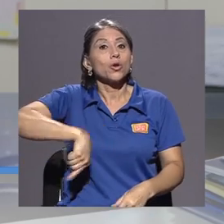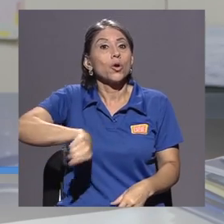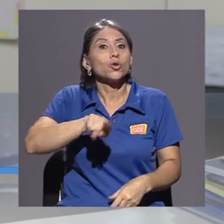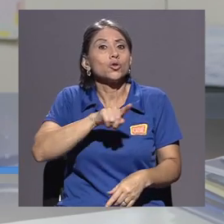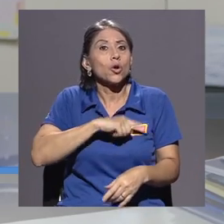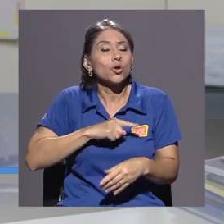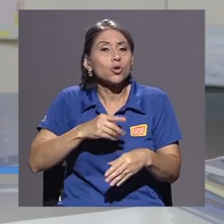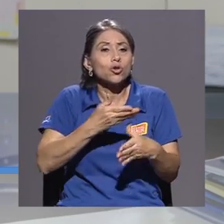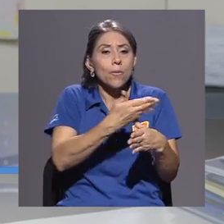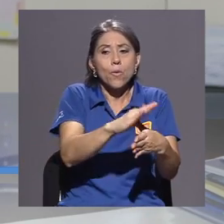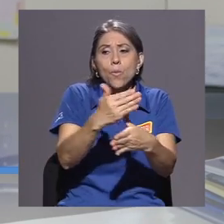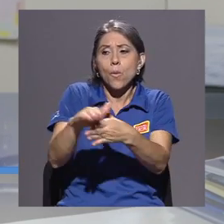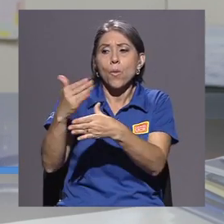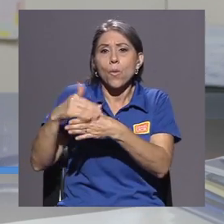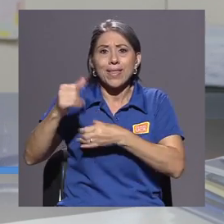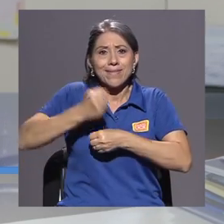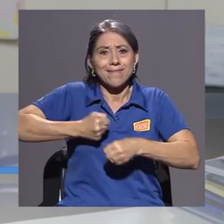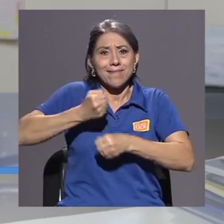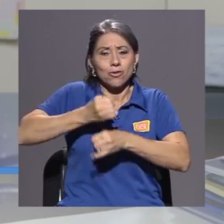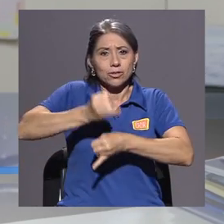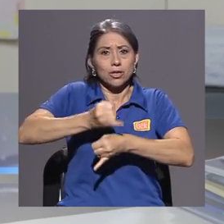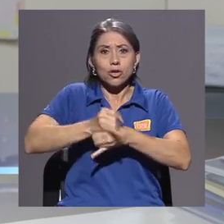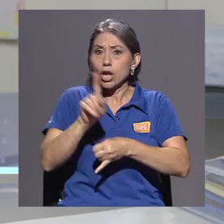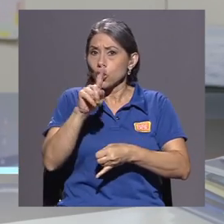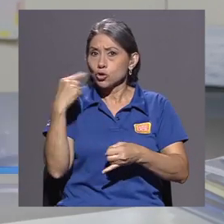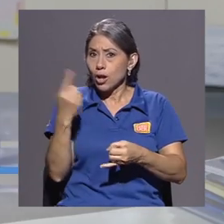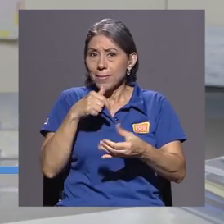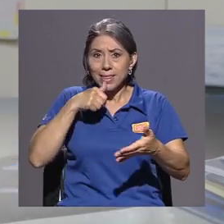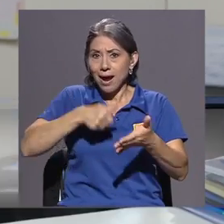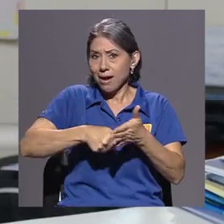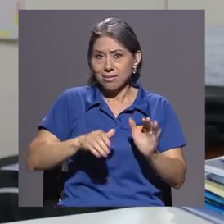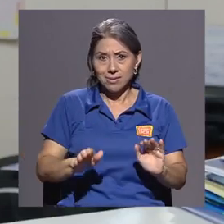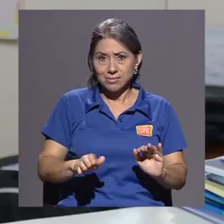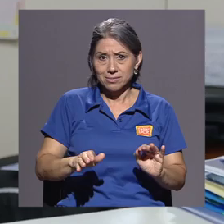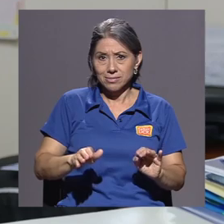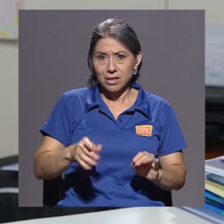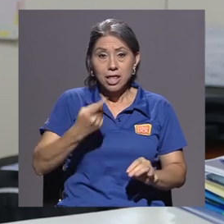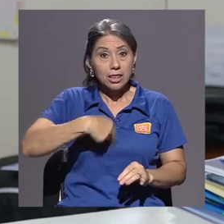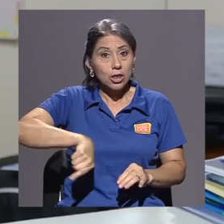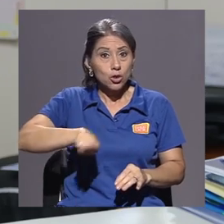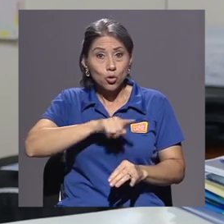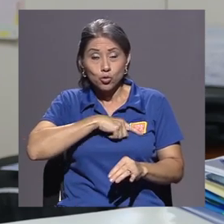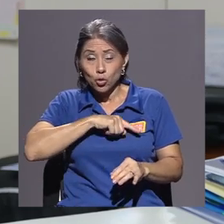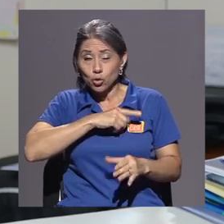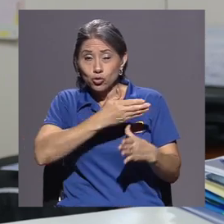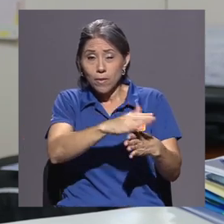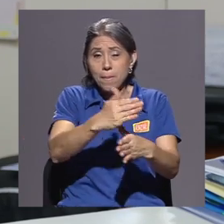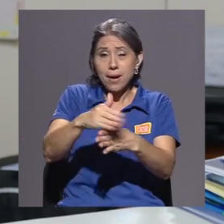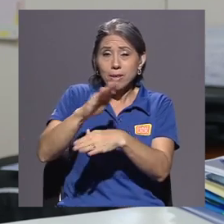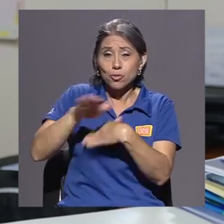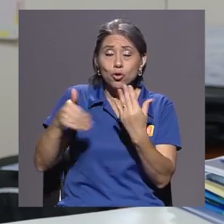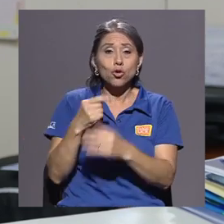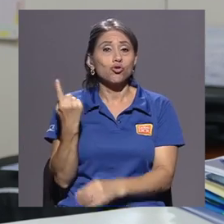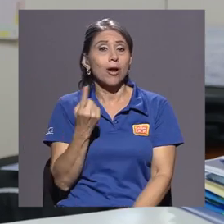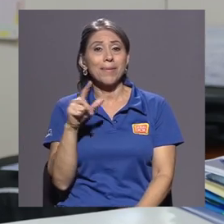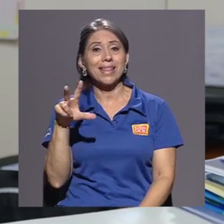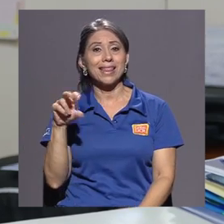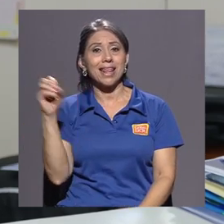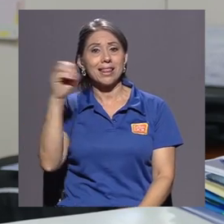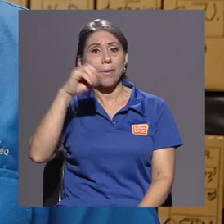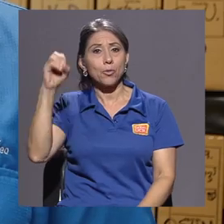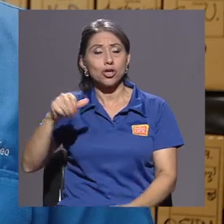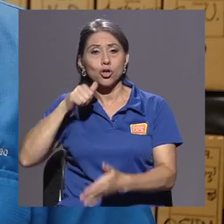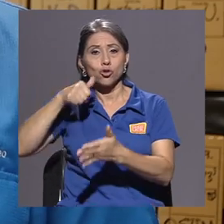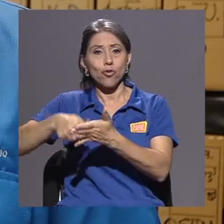quehacer institucional. O sea, no son solo cartas. De hecho, del total que nosotros traslegamos, solo un 30% son